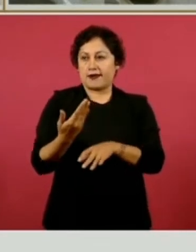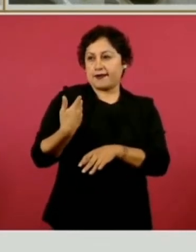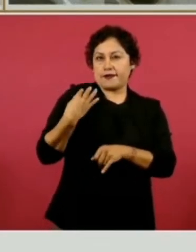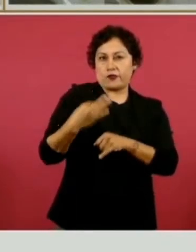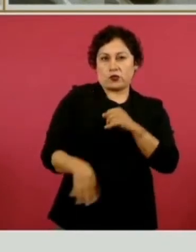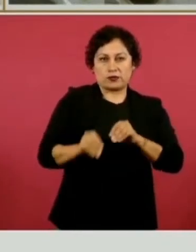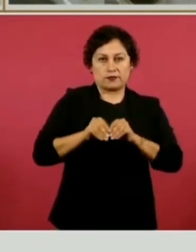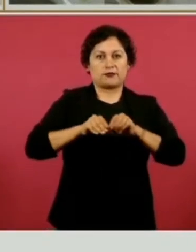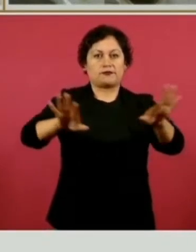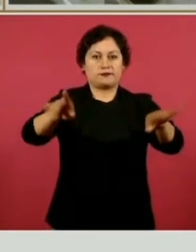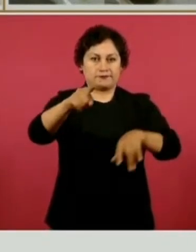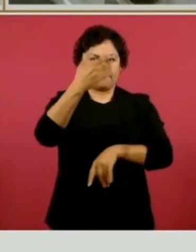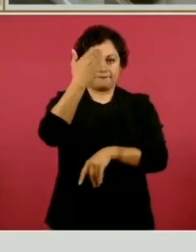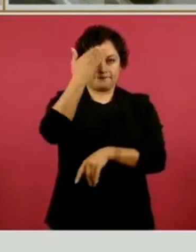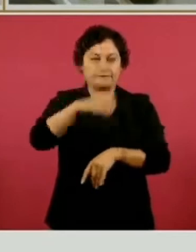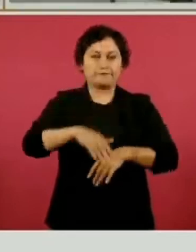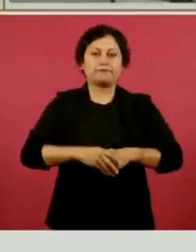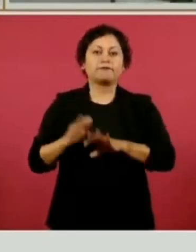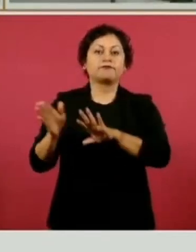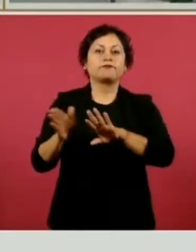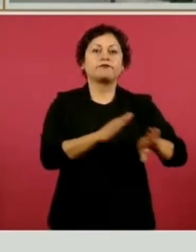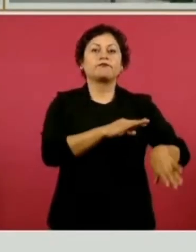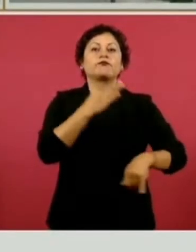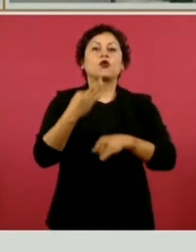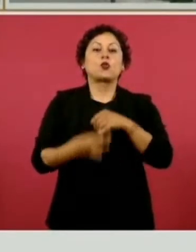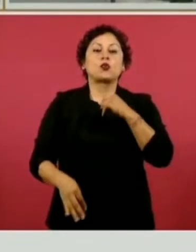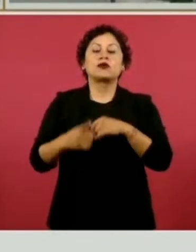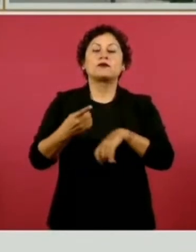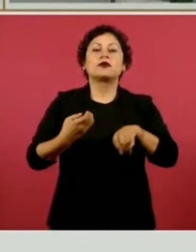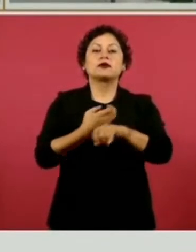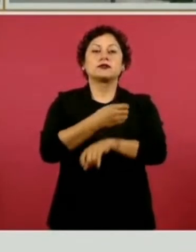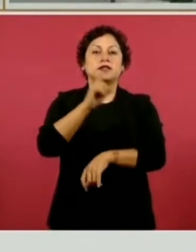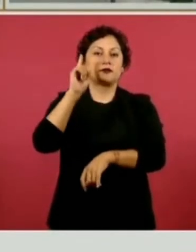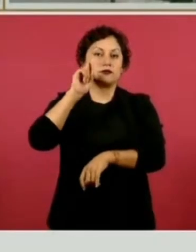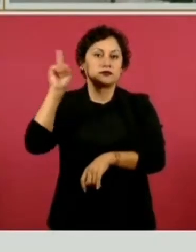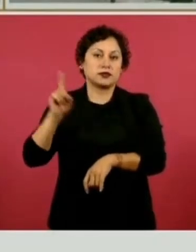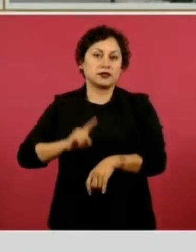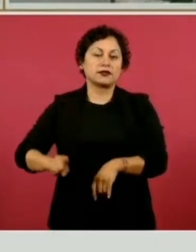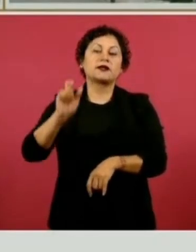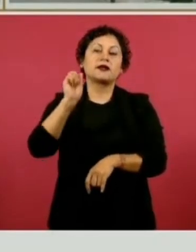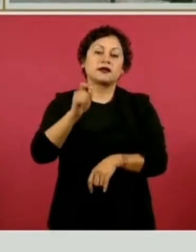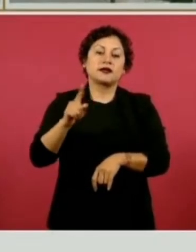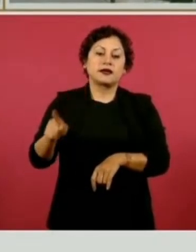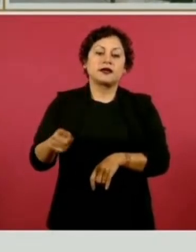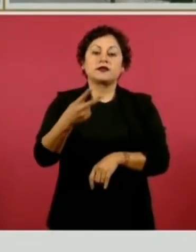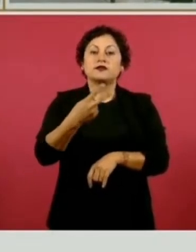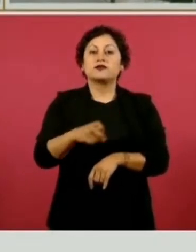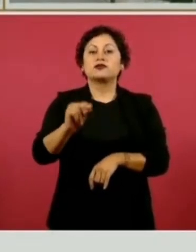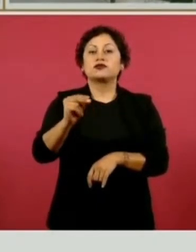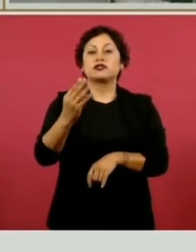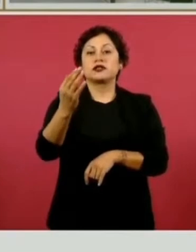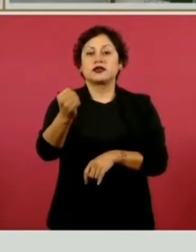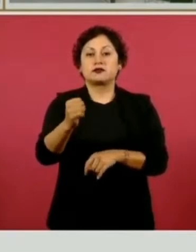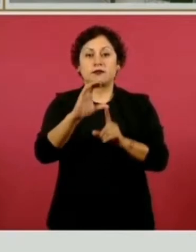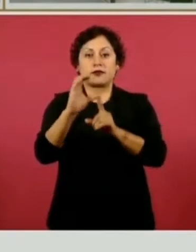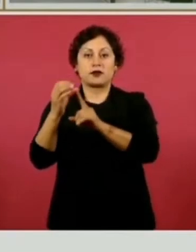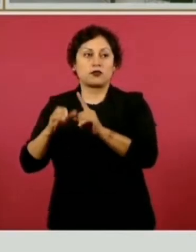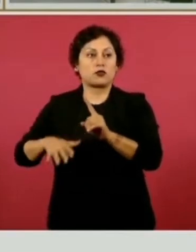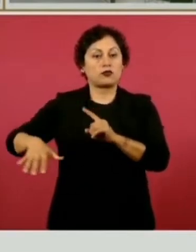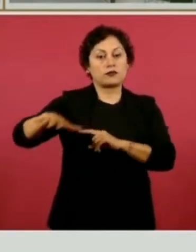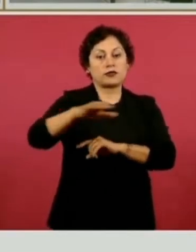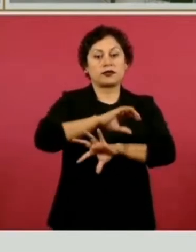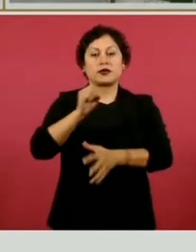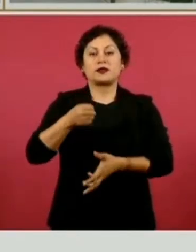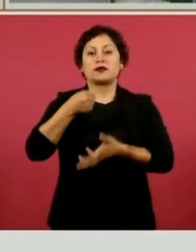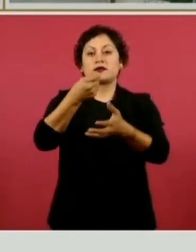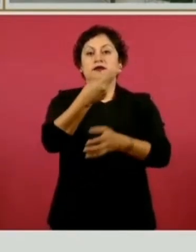Pasamos a la siguiente. Tenemos Zacatecas, 289 comités de La Clínica Es Nuestra, que ya están ejerciendo 127 millones